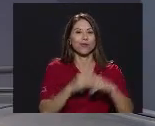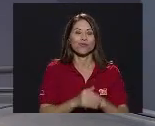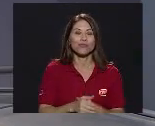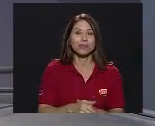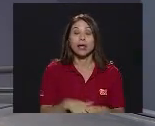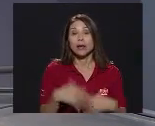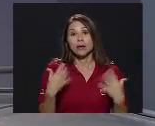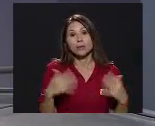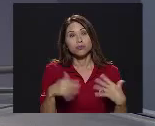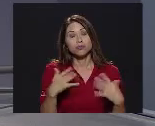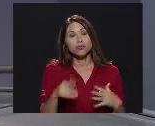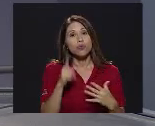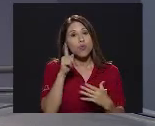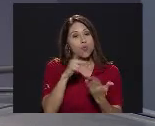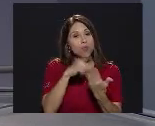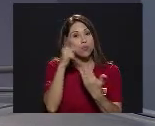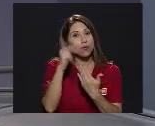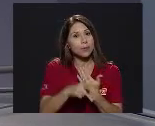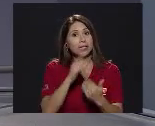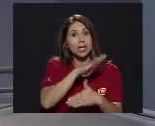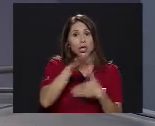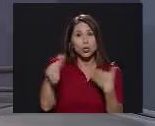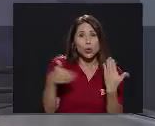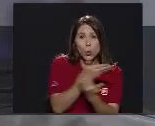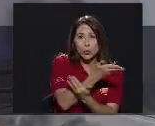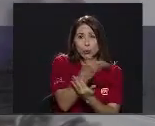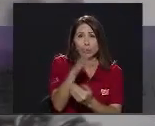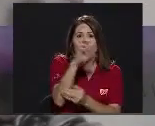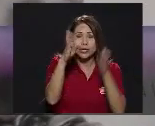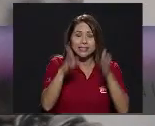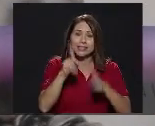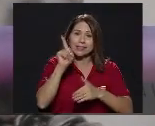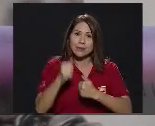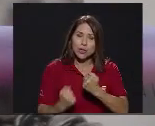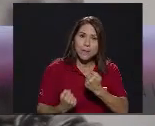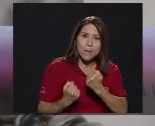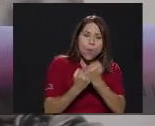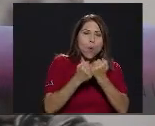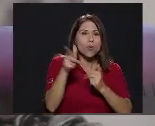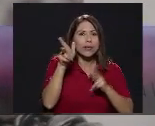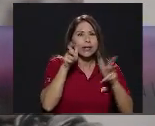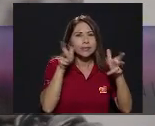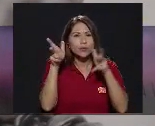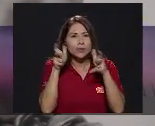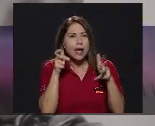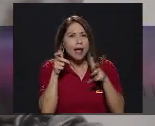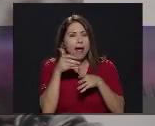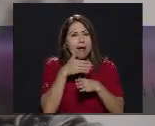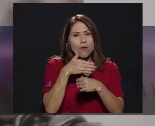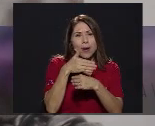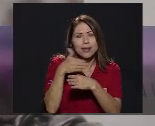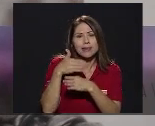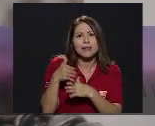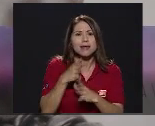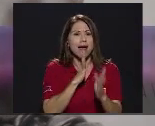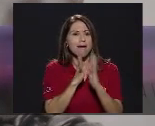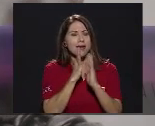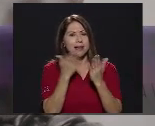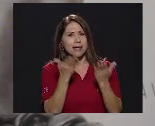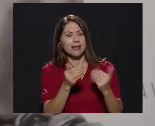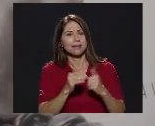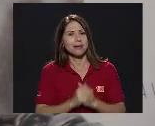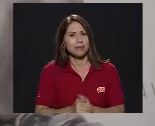Definitivamente Una producción Que todas Y todos Los costarricenses Deberíamos apoyar Escuchar Compartir Hablar de ella